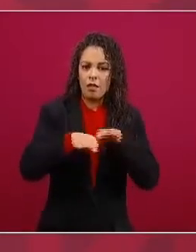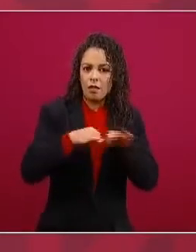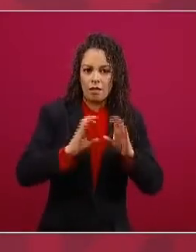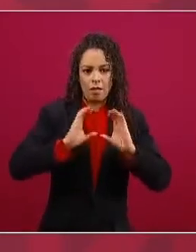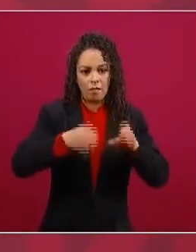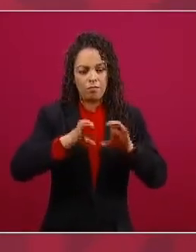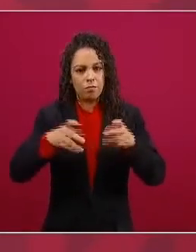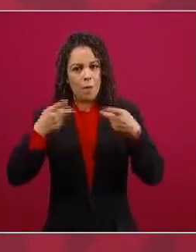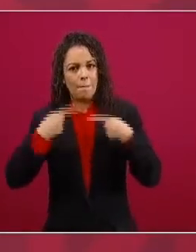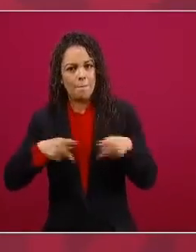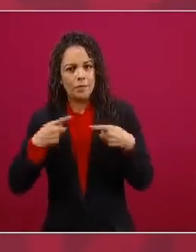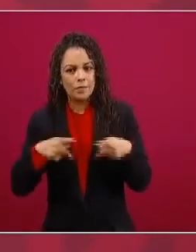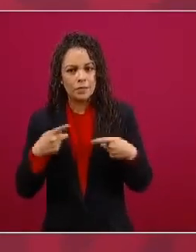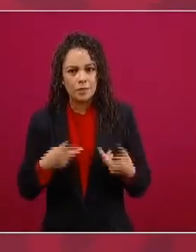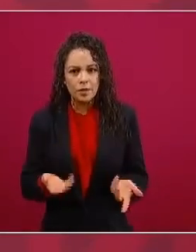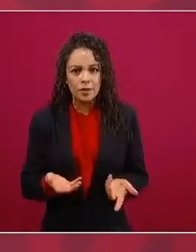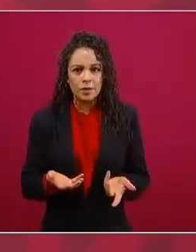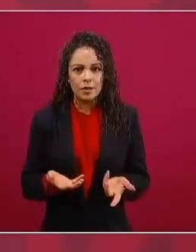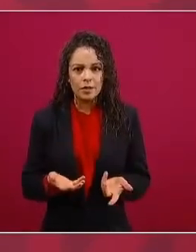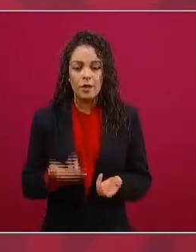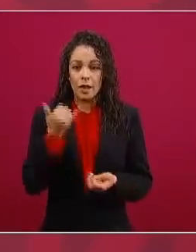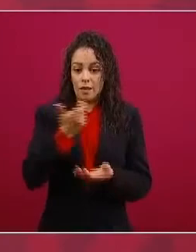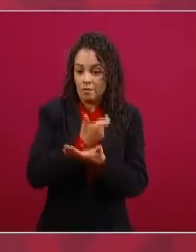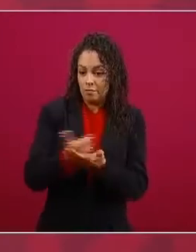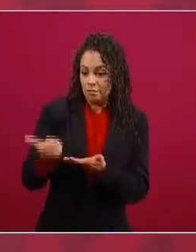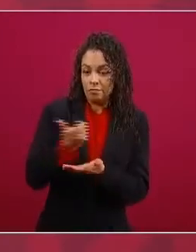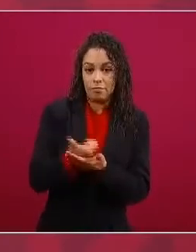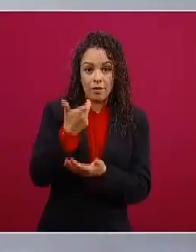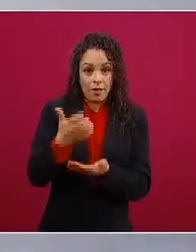y hay buenos salarios